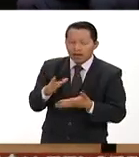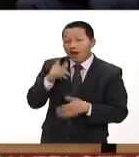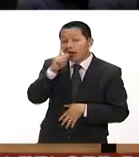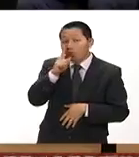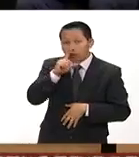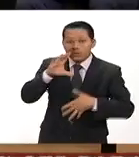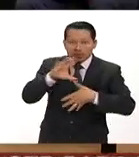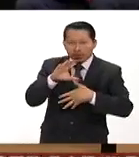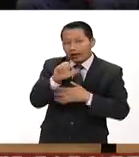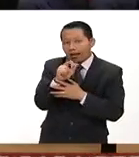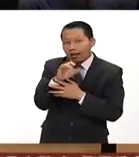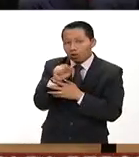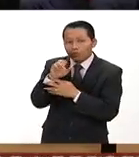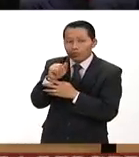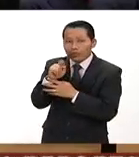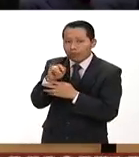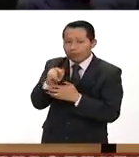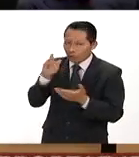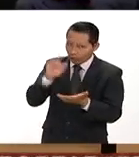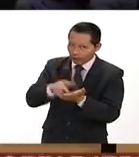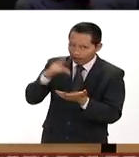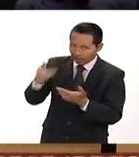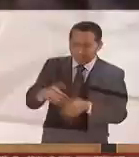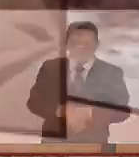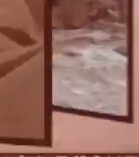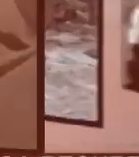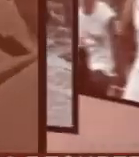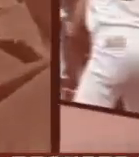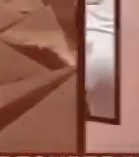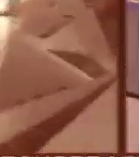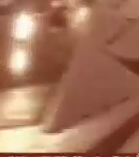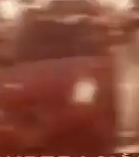Carlos Montemayor gracias por estar con nosotros en México el día muchísimas gracias